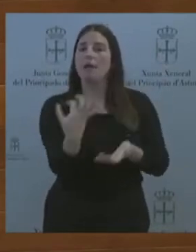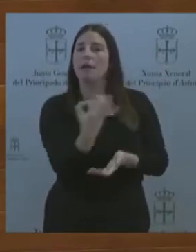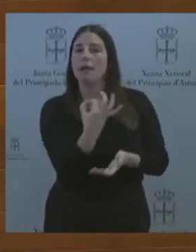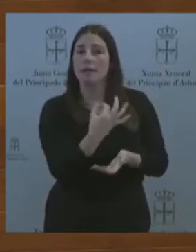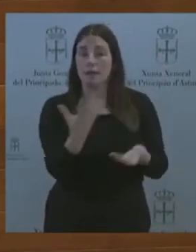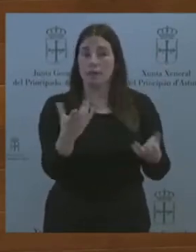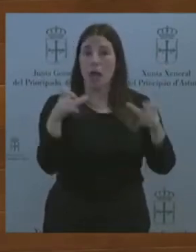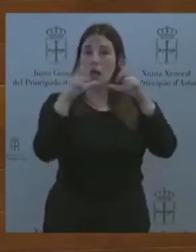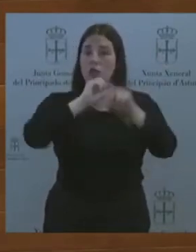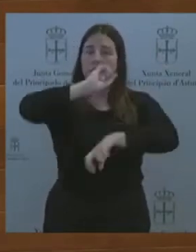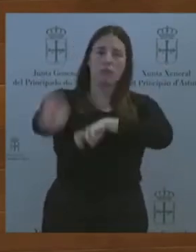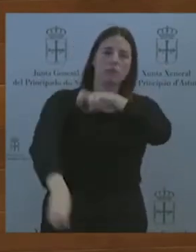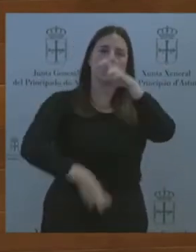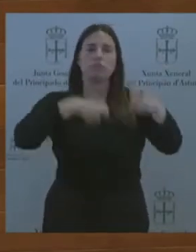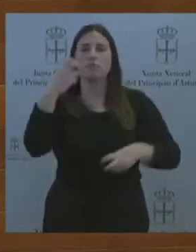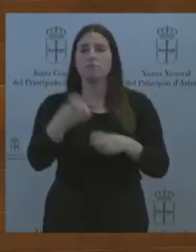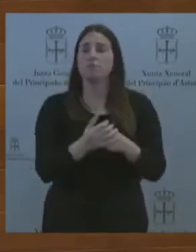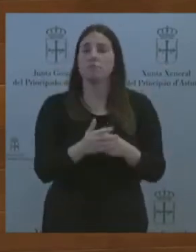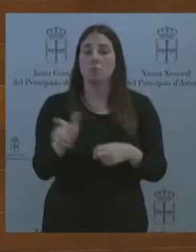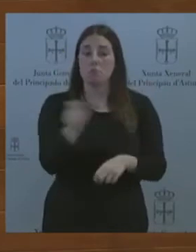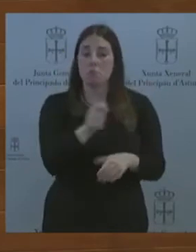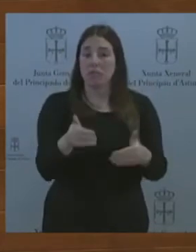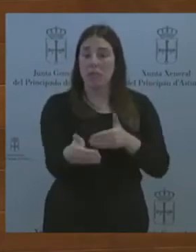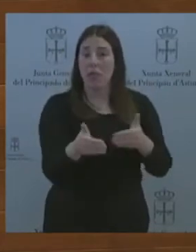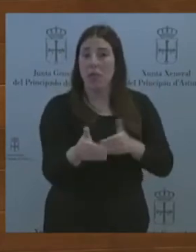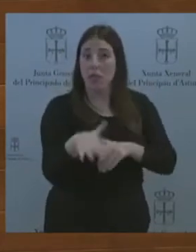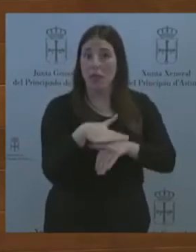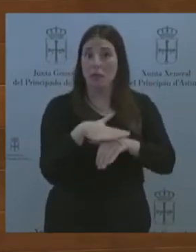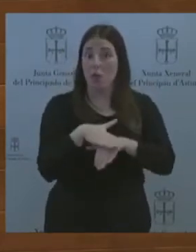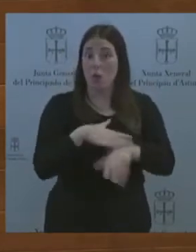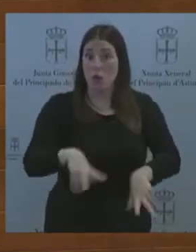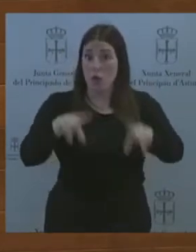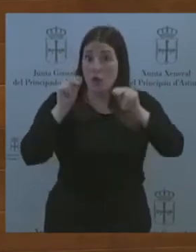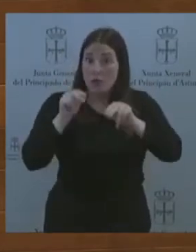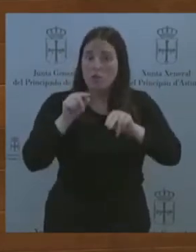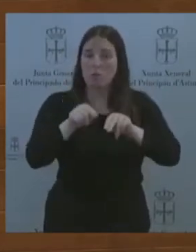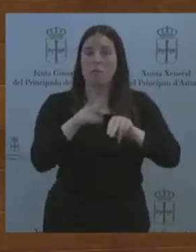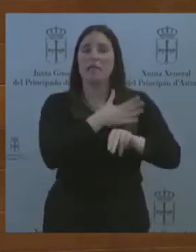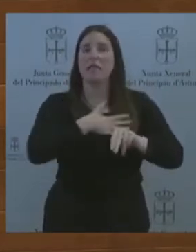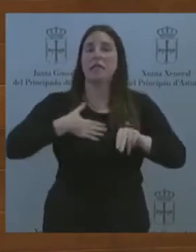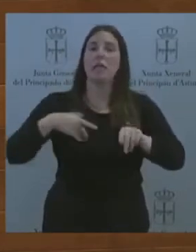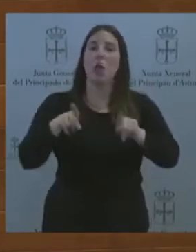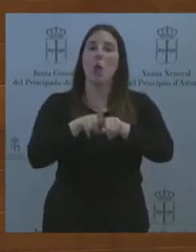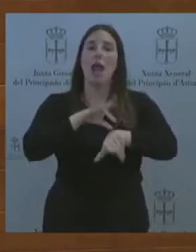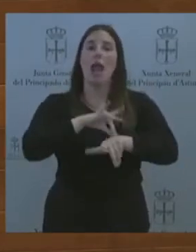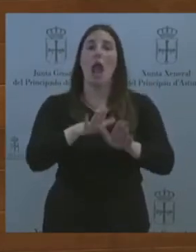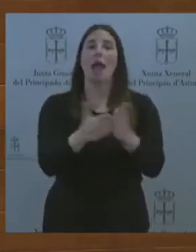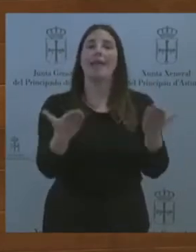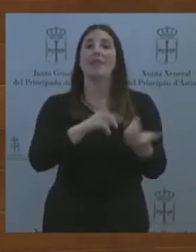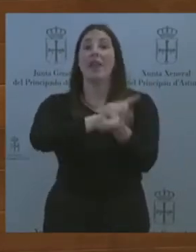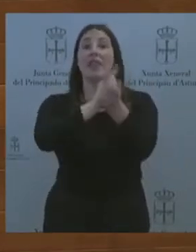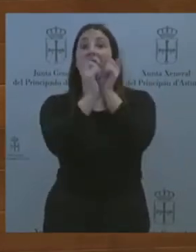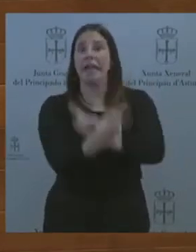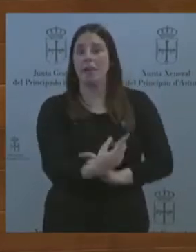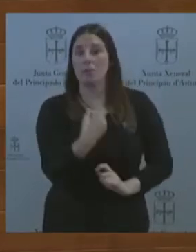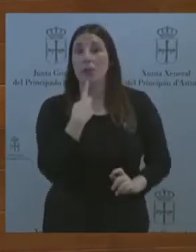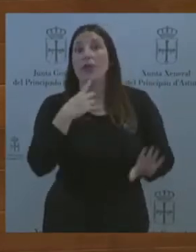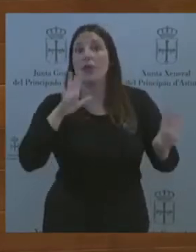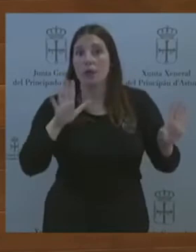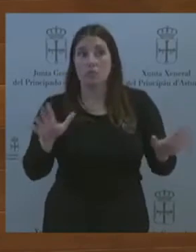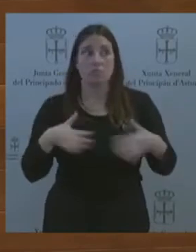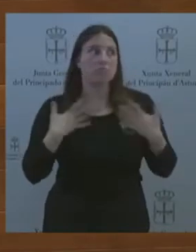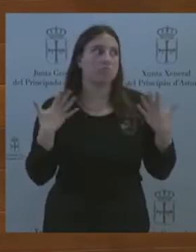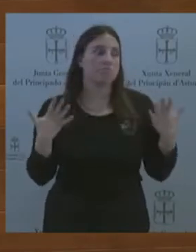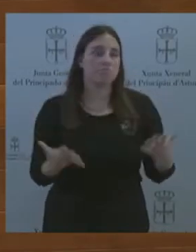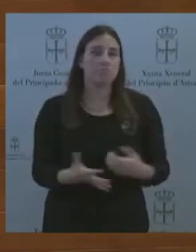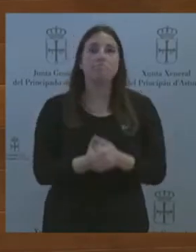de que se termine la legislatura. La agenda del cambio, decía. Sorprendente. Señorías socialistas, según su presidente, va a